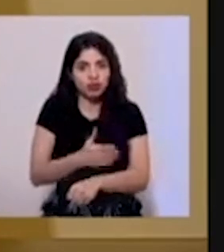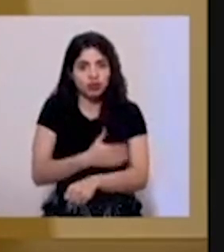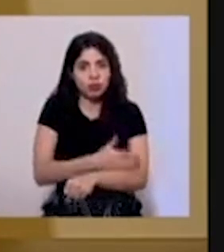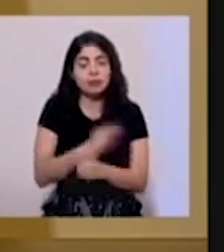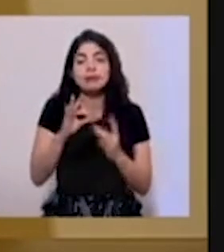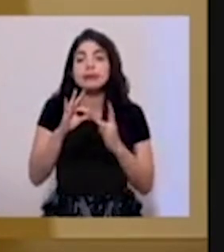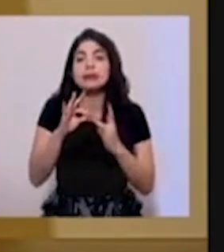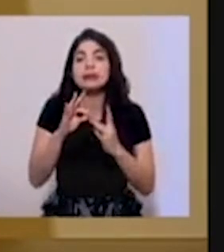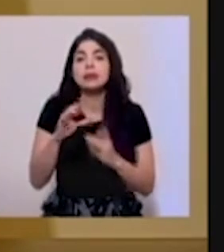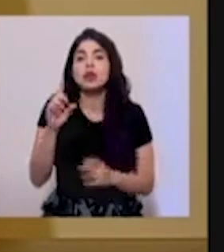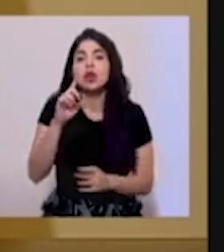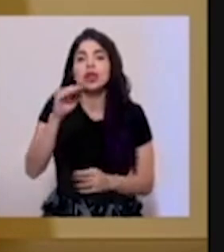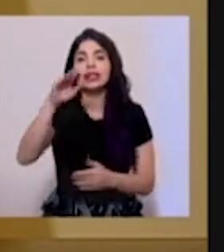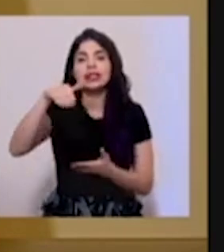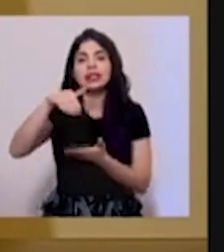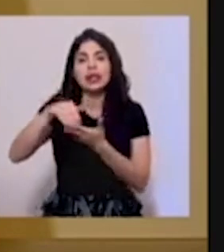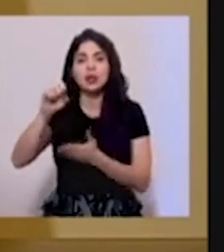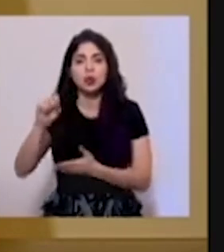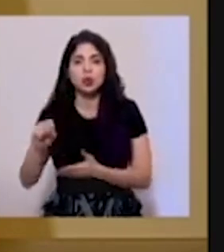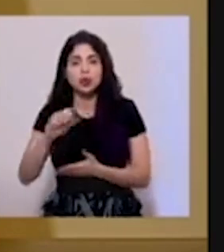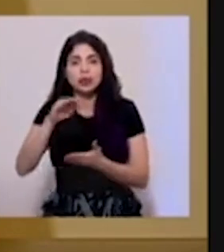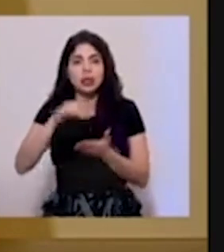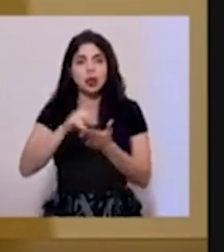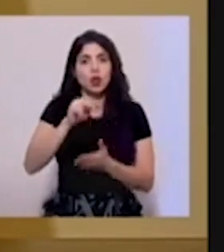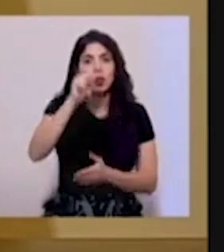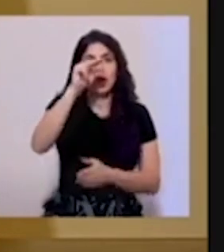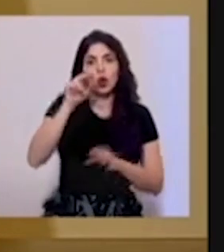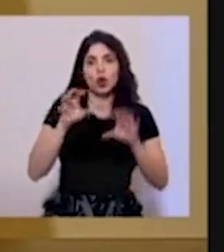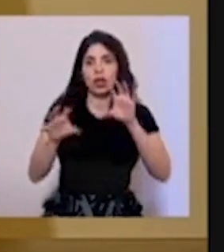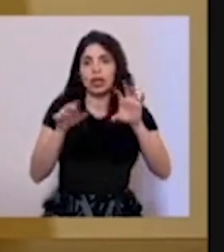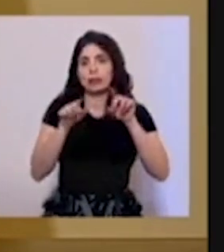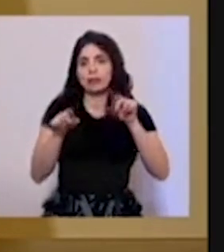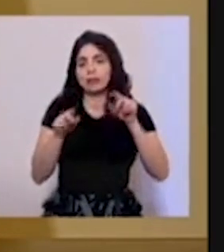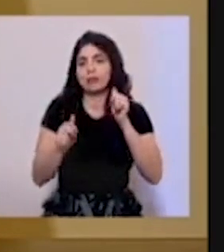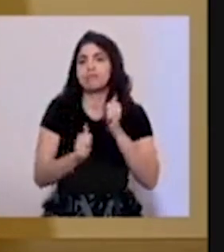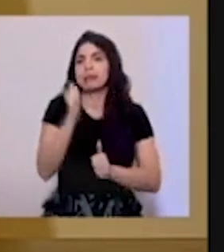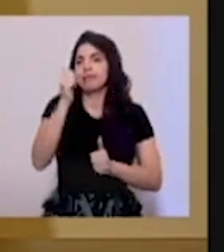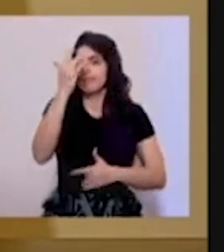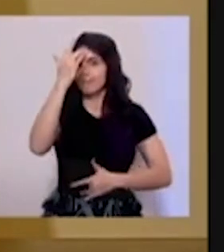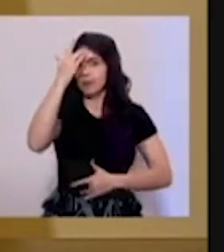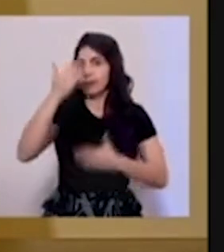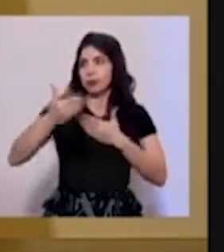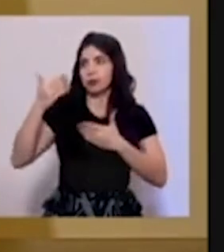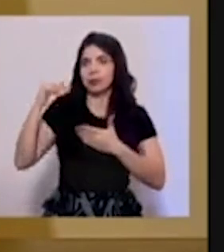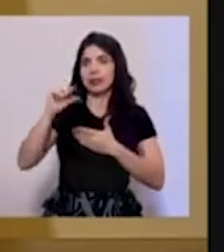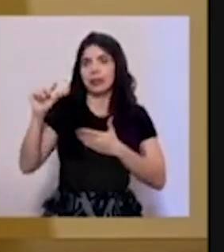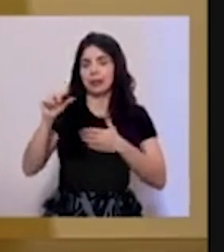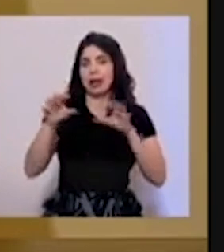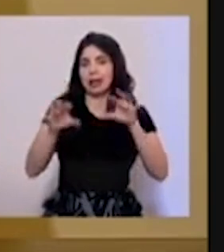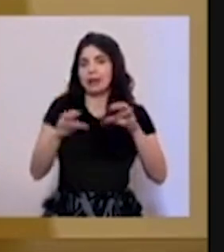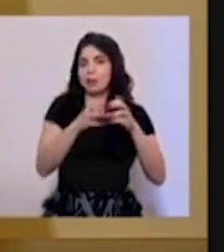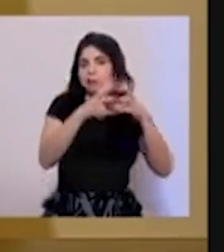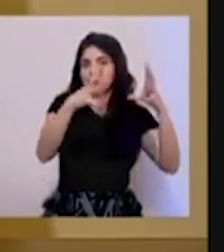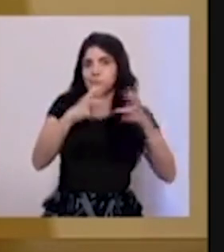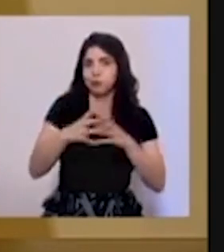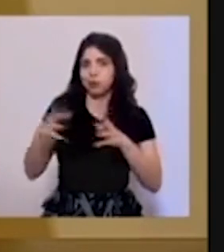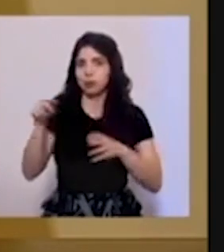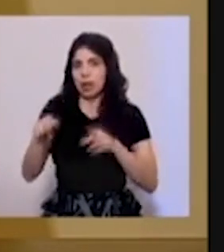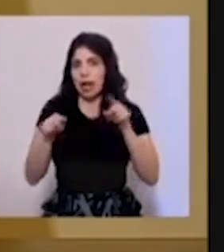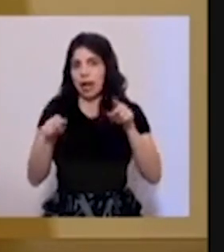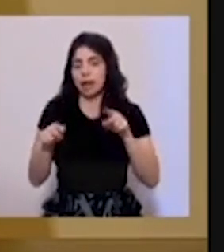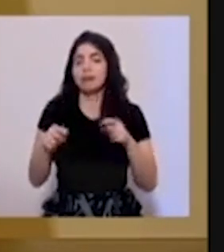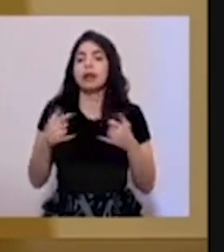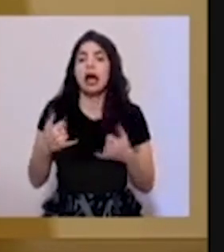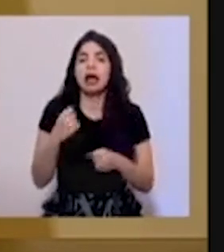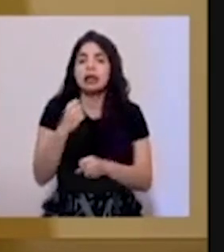Principalmente están en la central sur y en la central norte, que son las áreas donde ha habido más casos en las últimas semanas. Y bueno, se